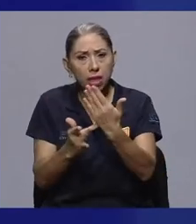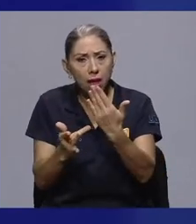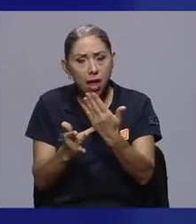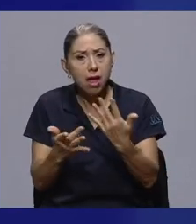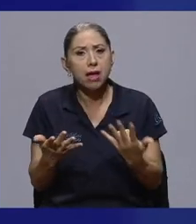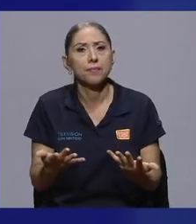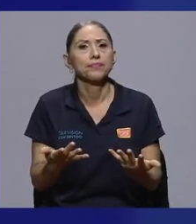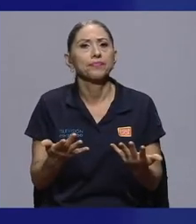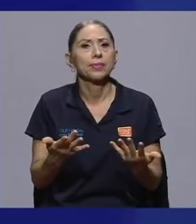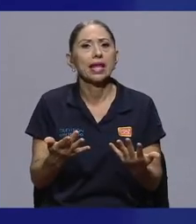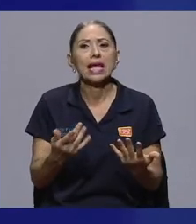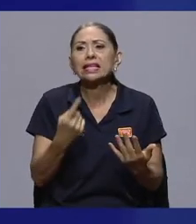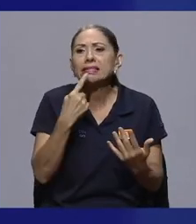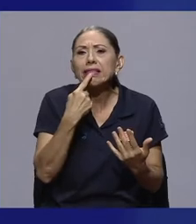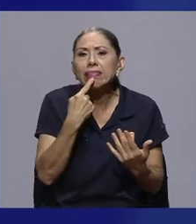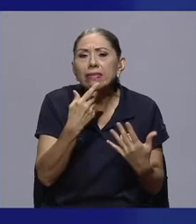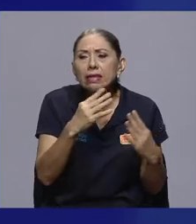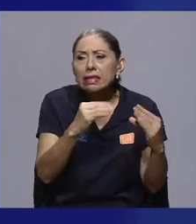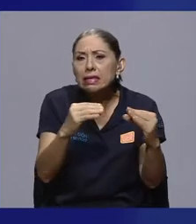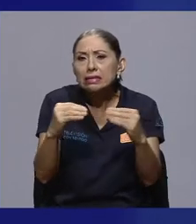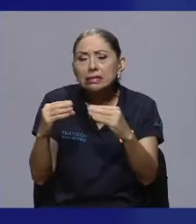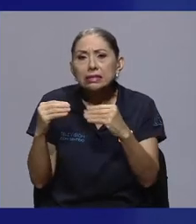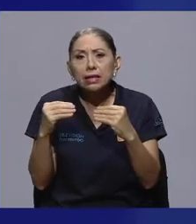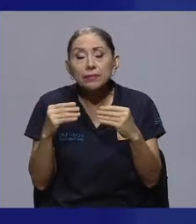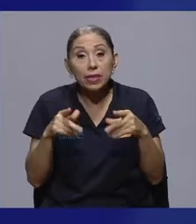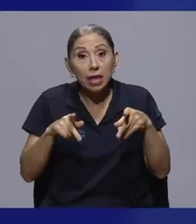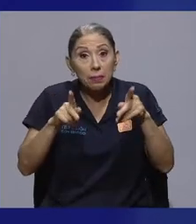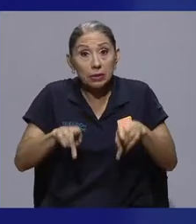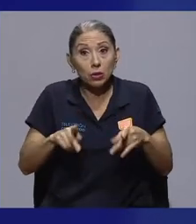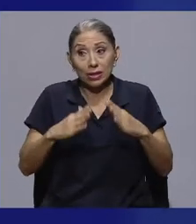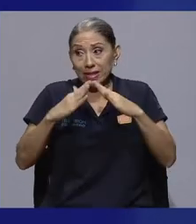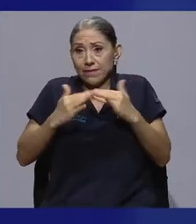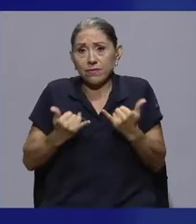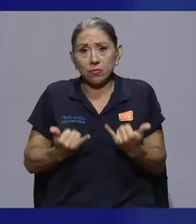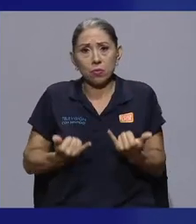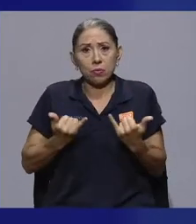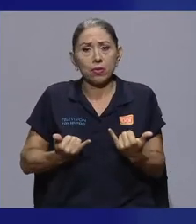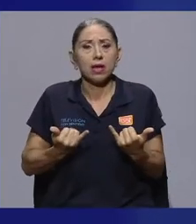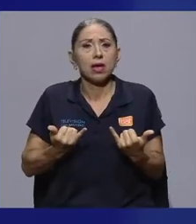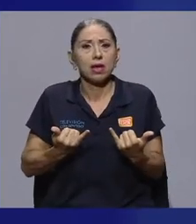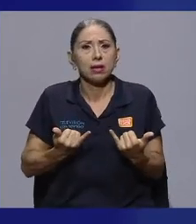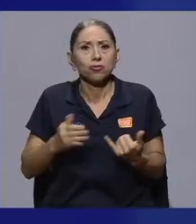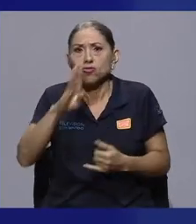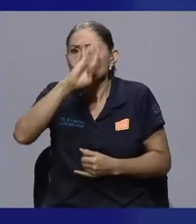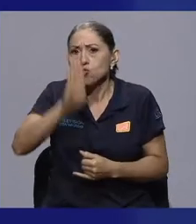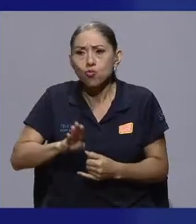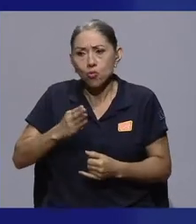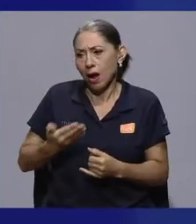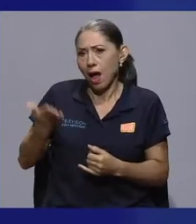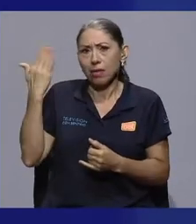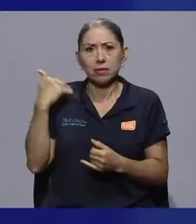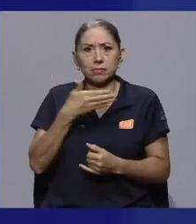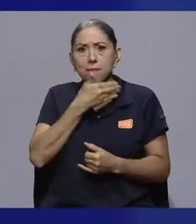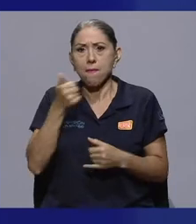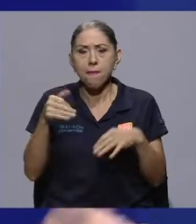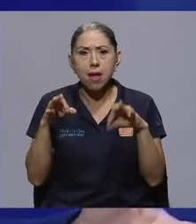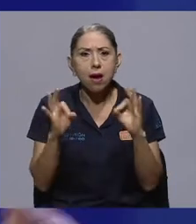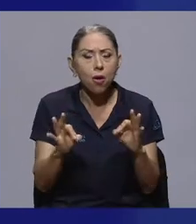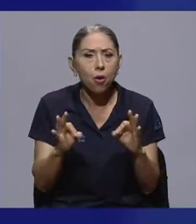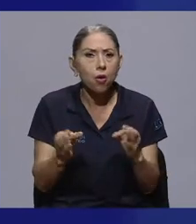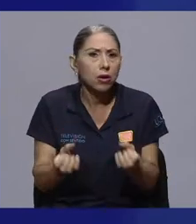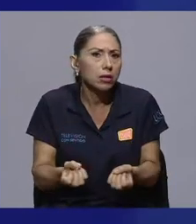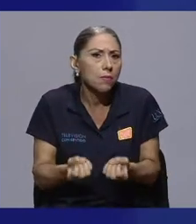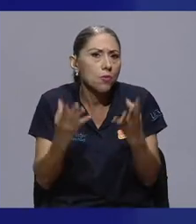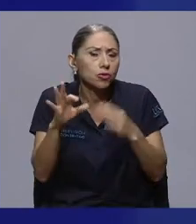Se dice que quienes vivimos en esta época nunca hemos estado mejor en muchos parámetros